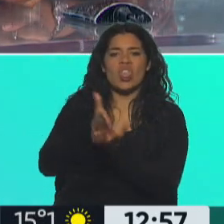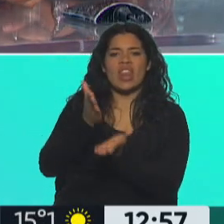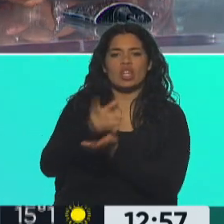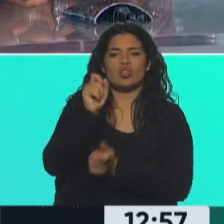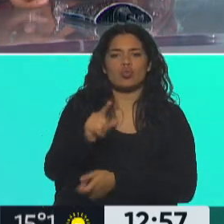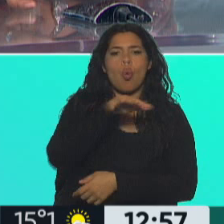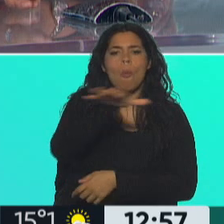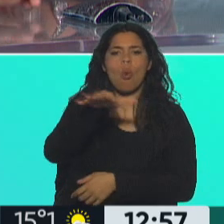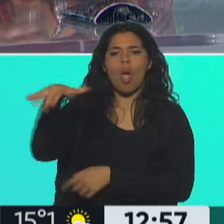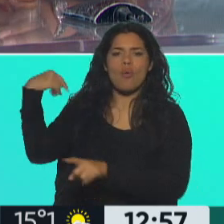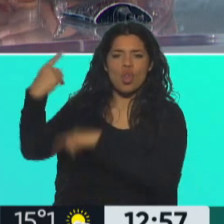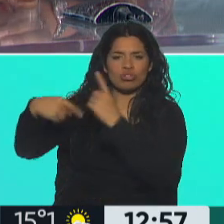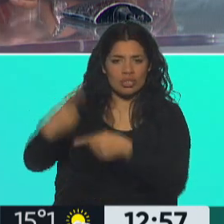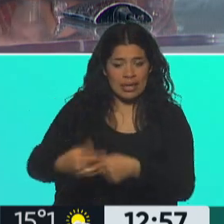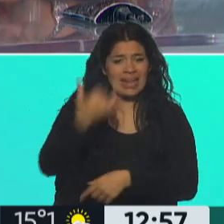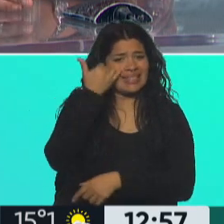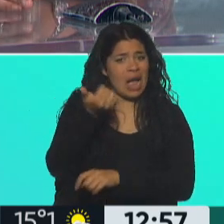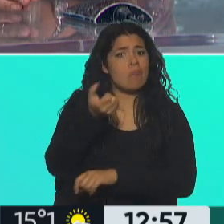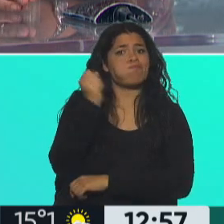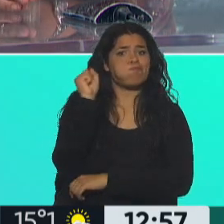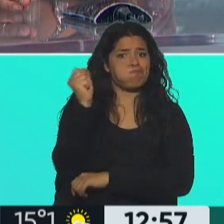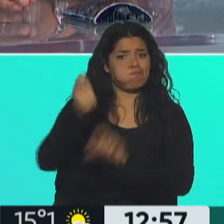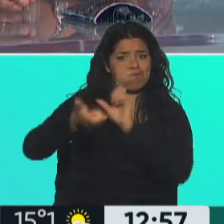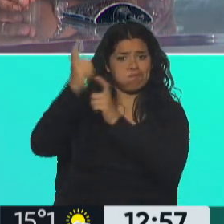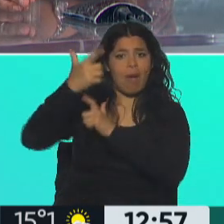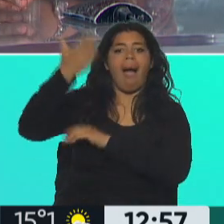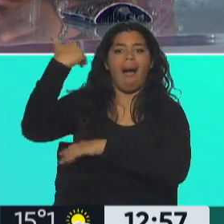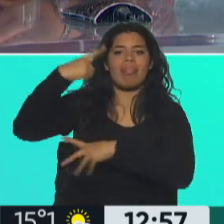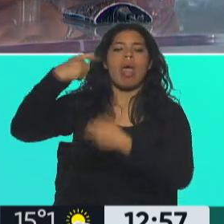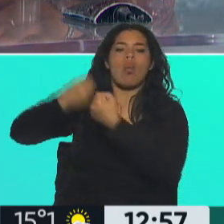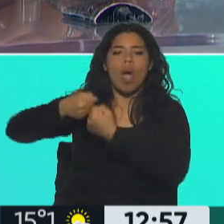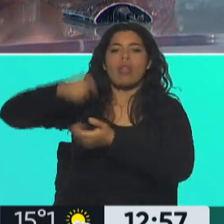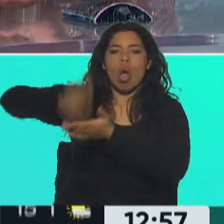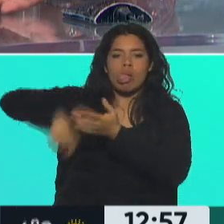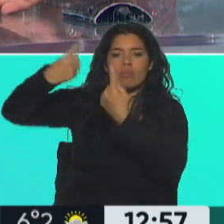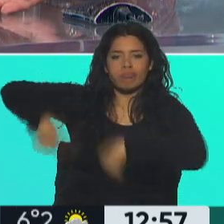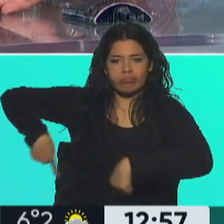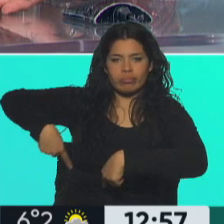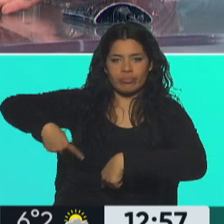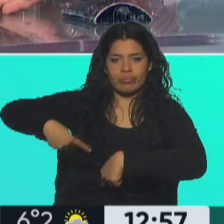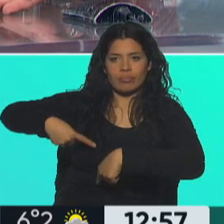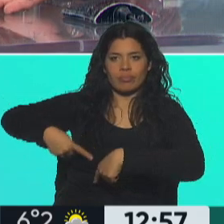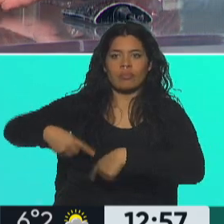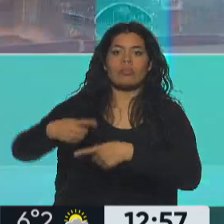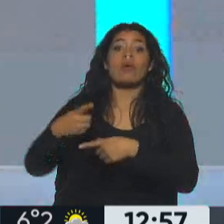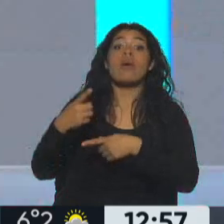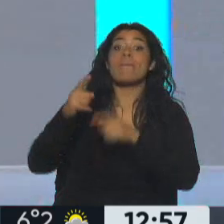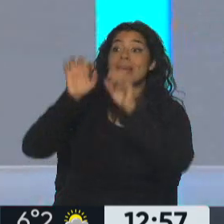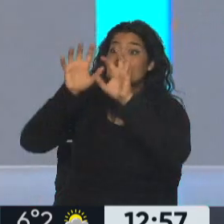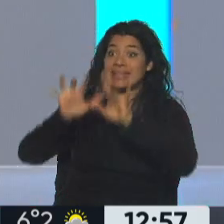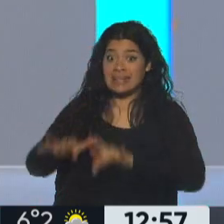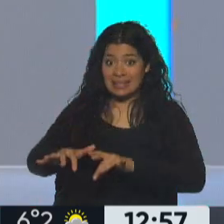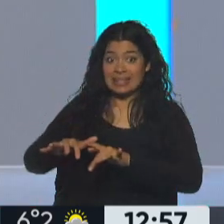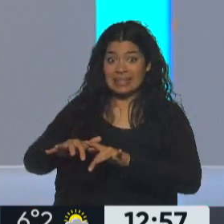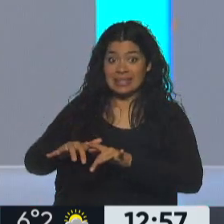que con mucha experiencia anterior, hubo un tratado previo además, plasma el piso mínimo de los derechos de los pueblos